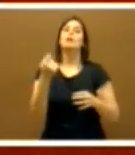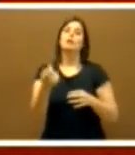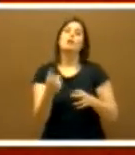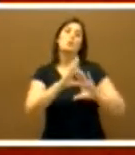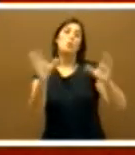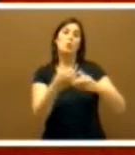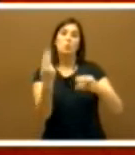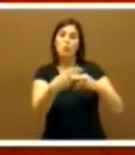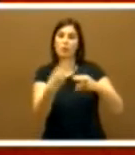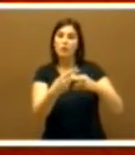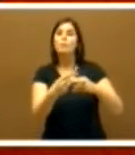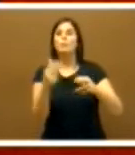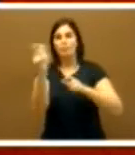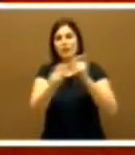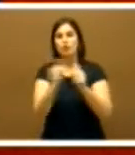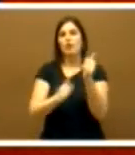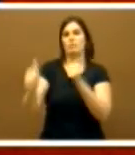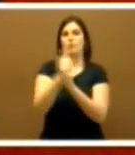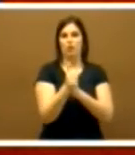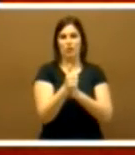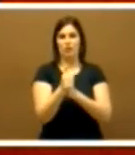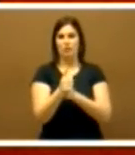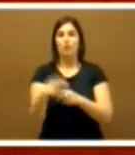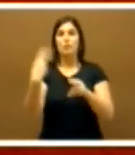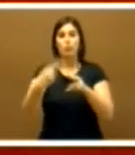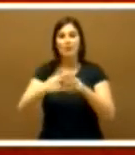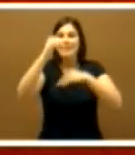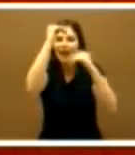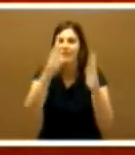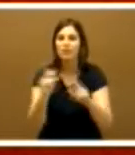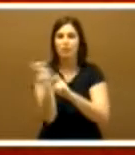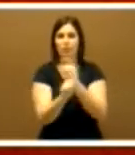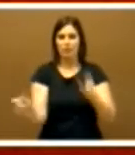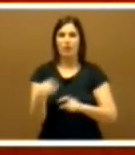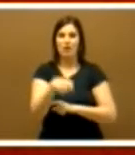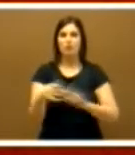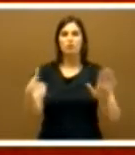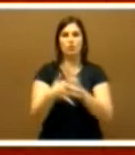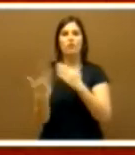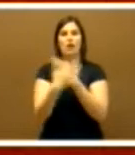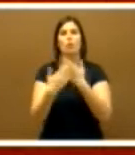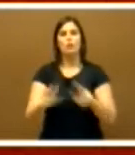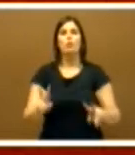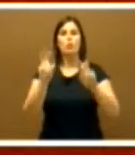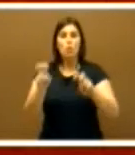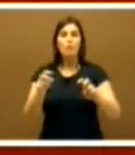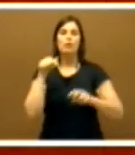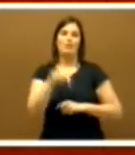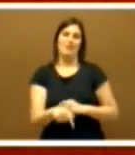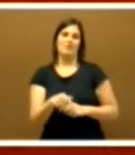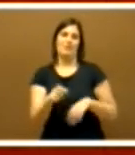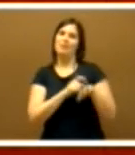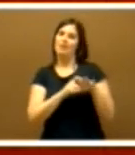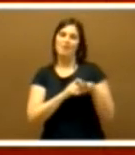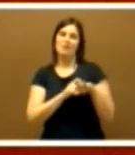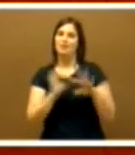partidos. La política centrada en las personas, señorías, será la bandera del nuevo Gobierno. Esa